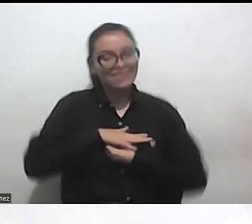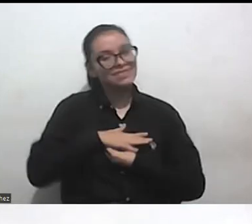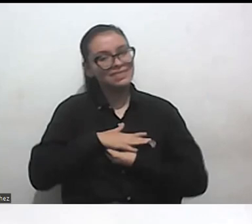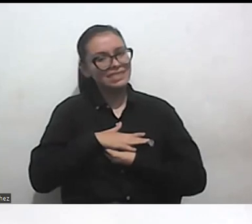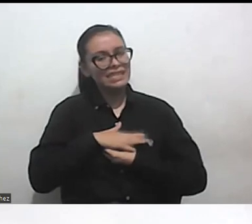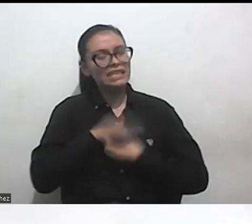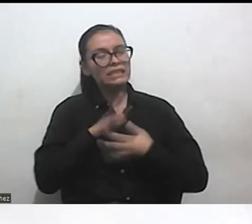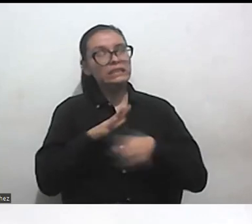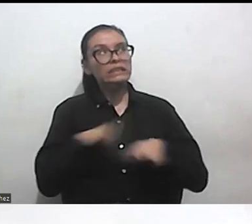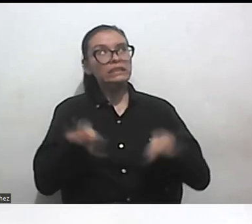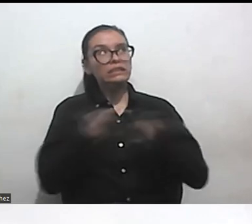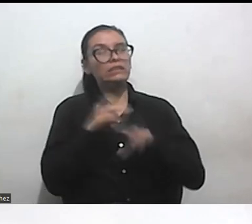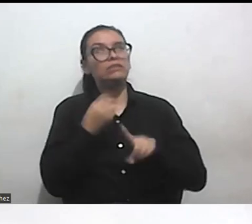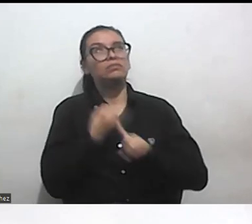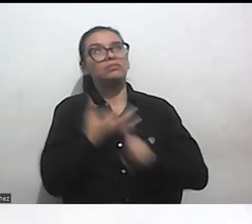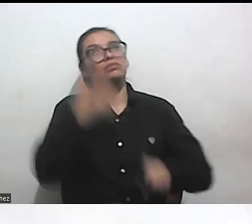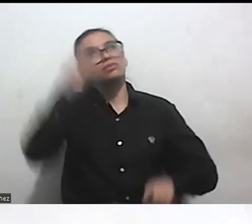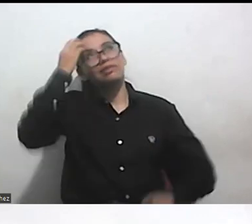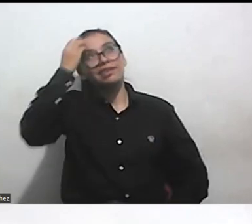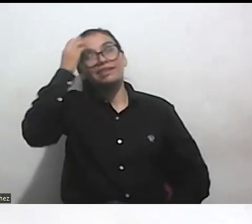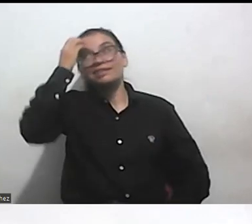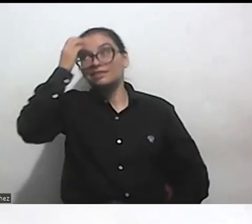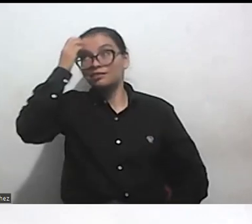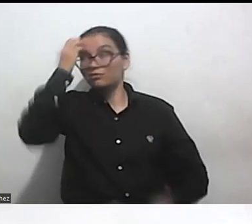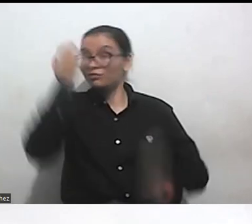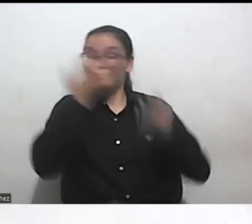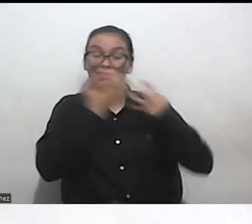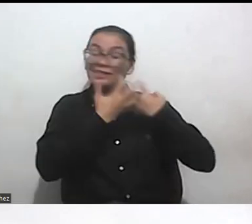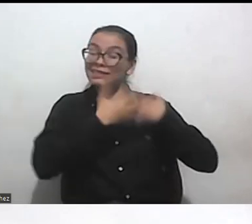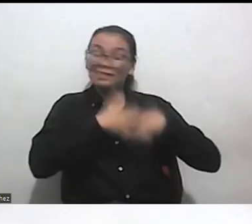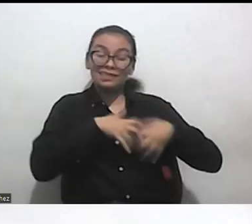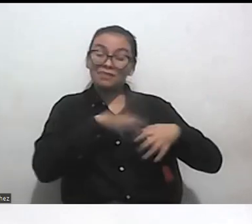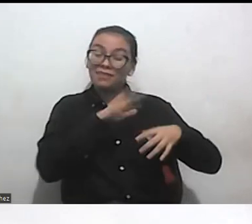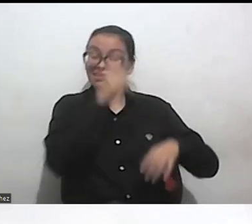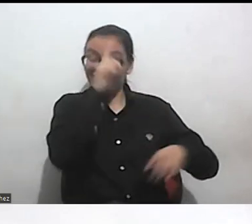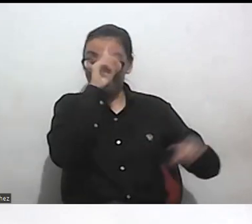como bien lo decían ellas un sistema de opresión o una ideología ni lo sé